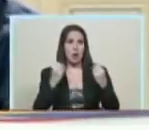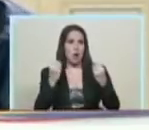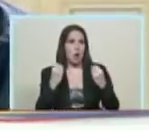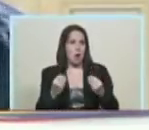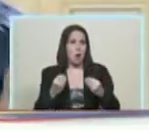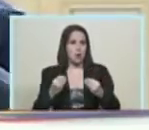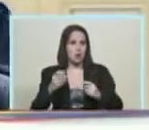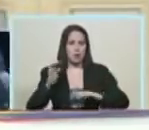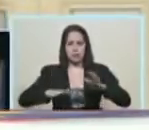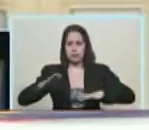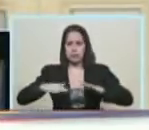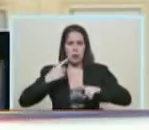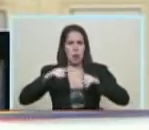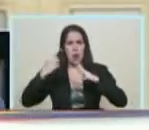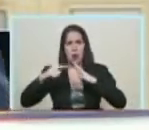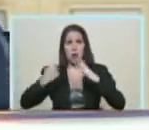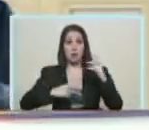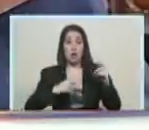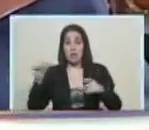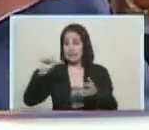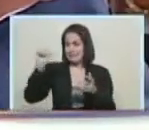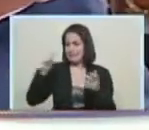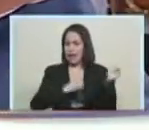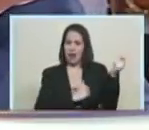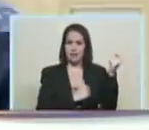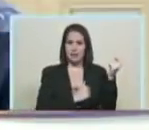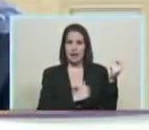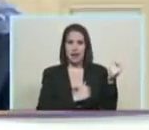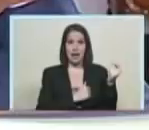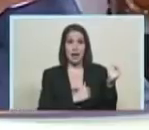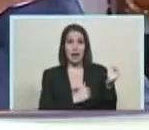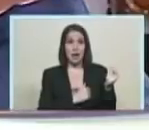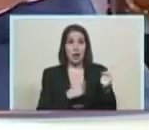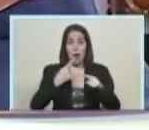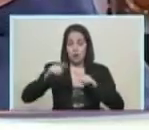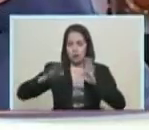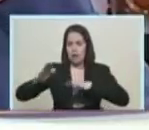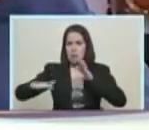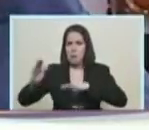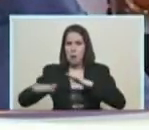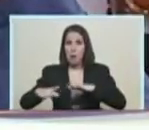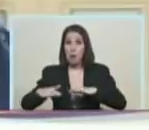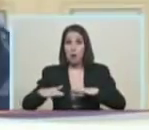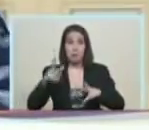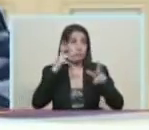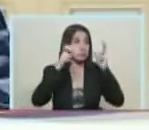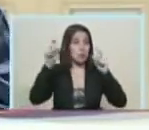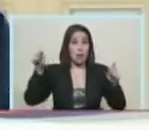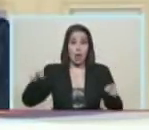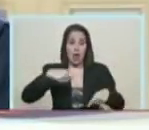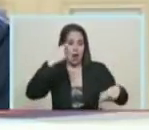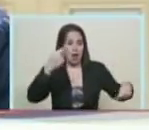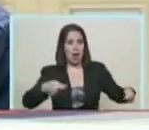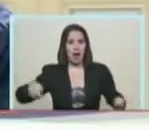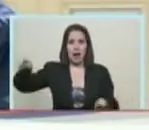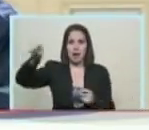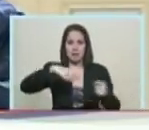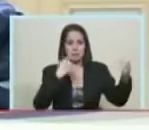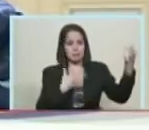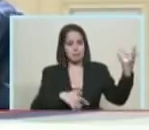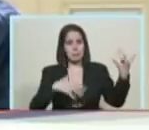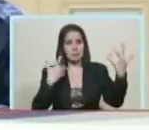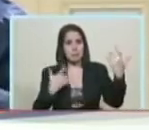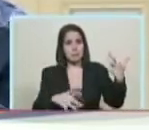calipso del callao sino que suena la salsa suena en el llano suena nuestra música llanera los tambores de la